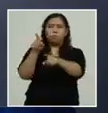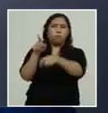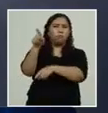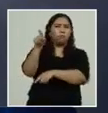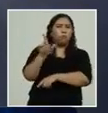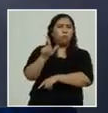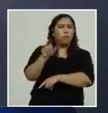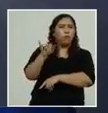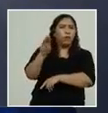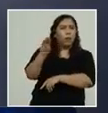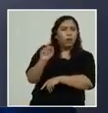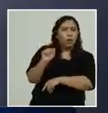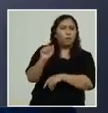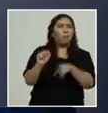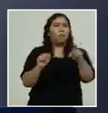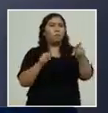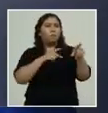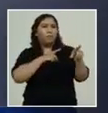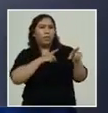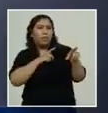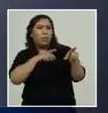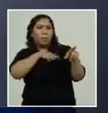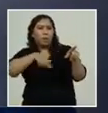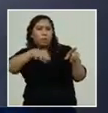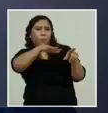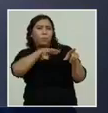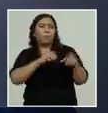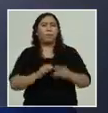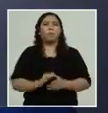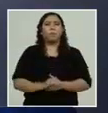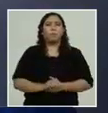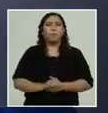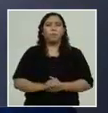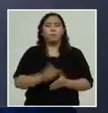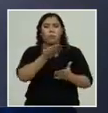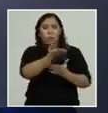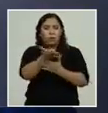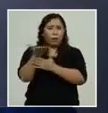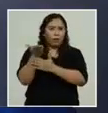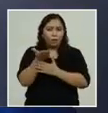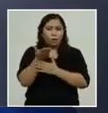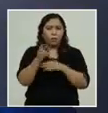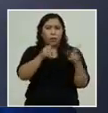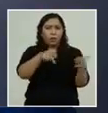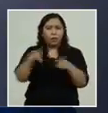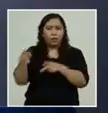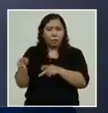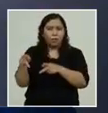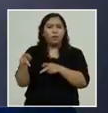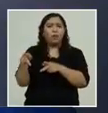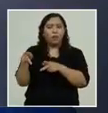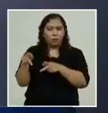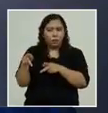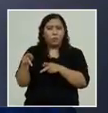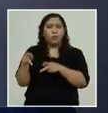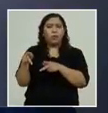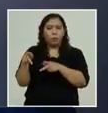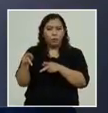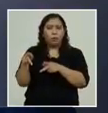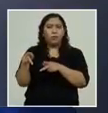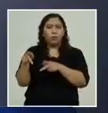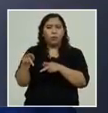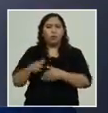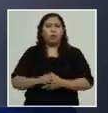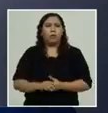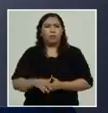y le pedimos a los ciudadanos que por favor nos apoyen a hacer un lado su vehículo porque van las lanchas